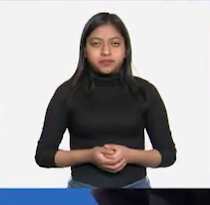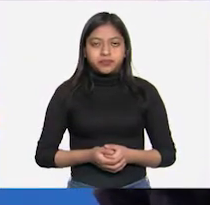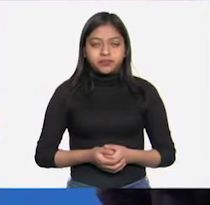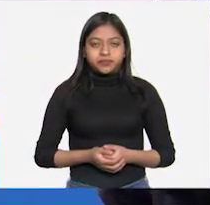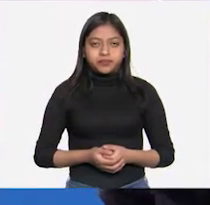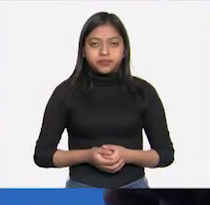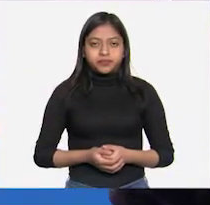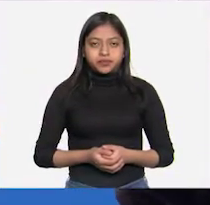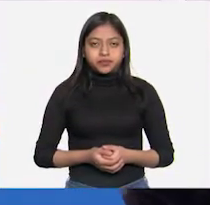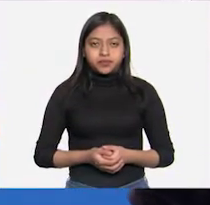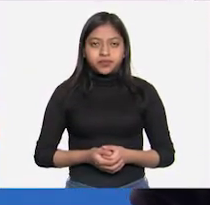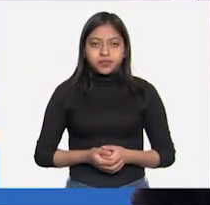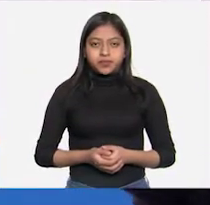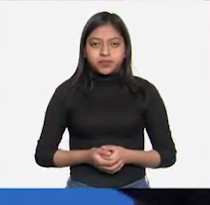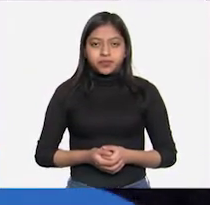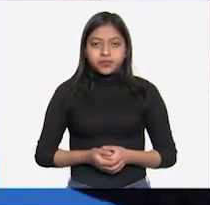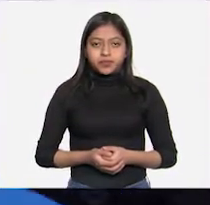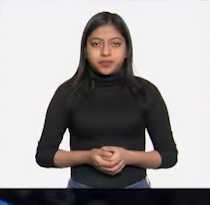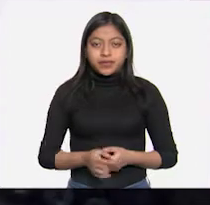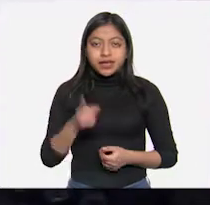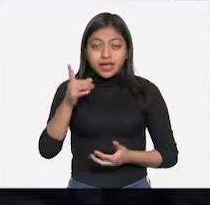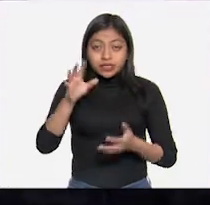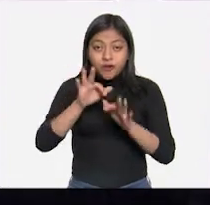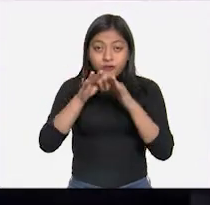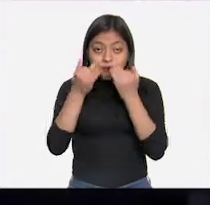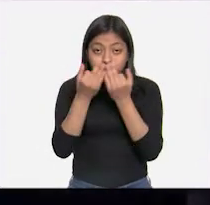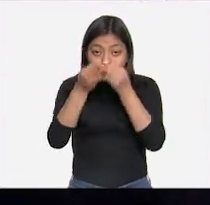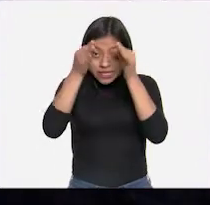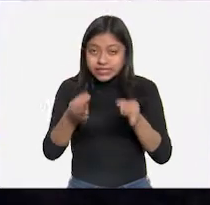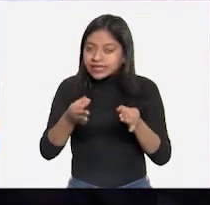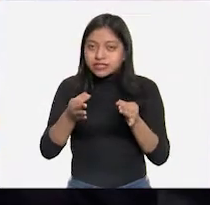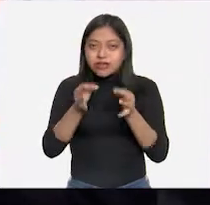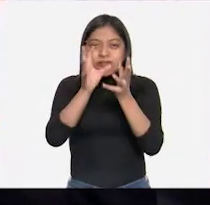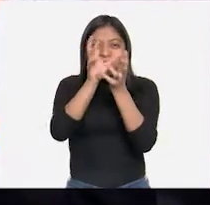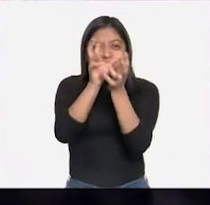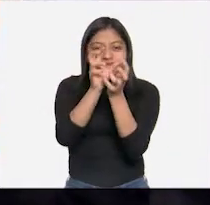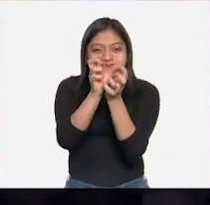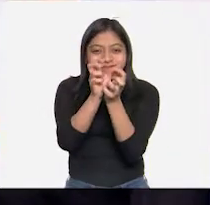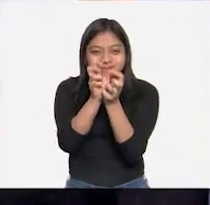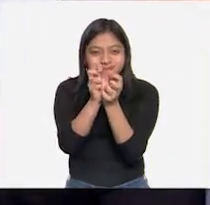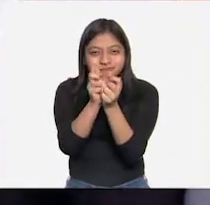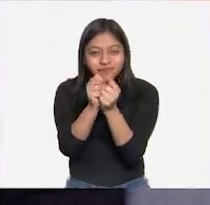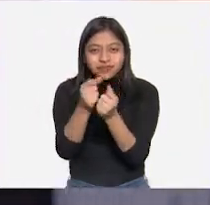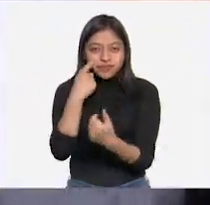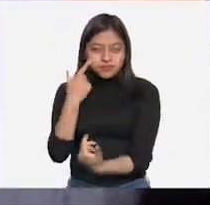Y de esa manera se deforma. Si yo aplasto,